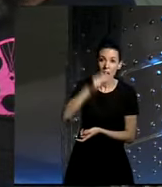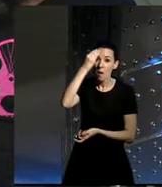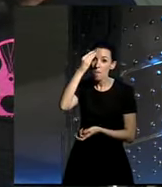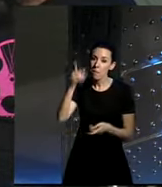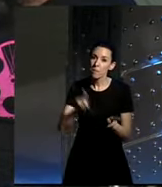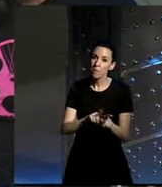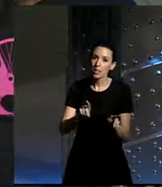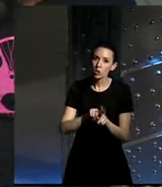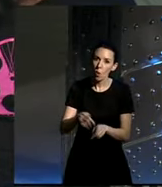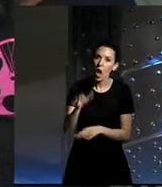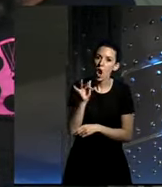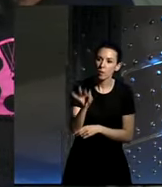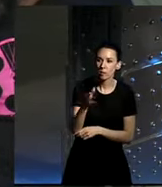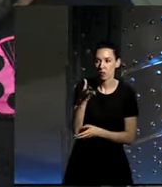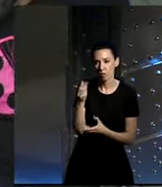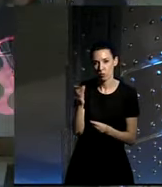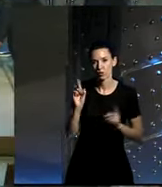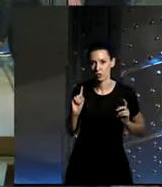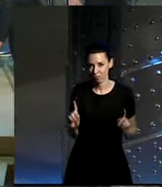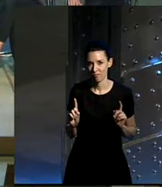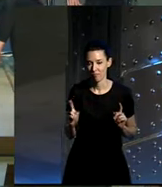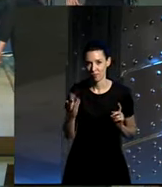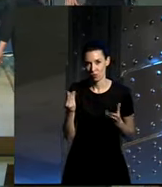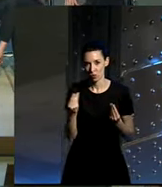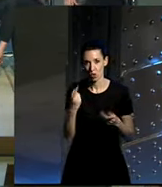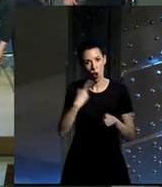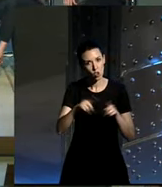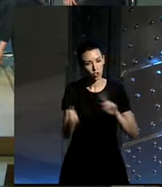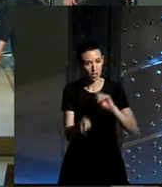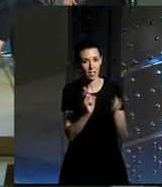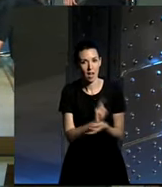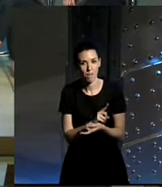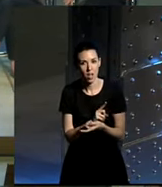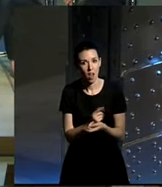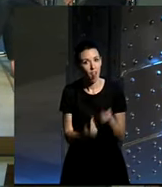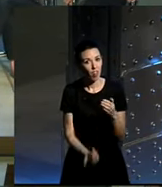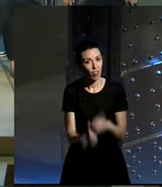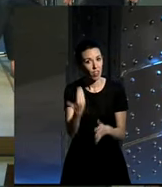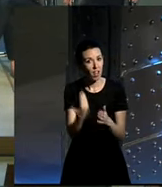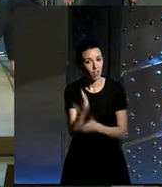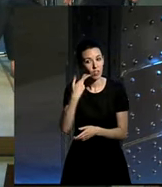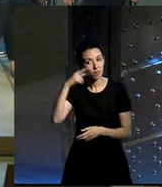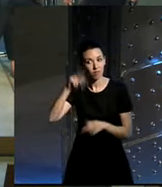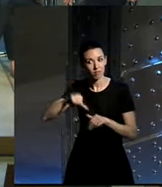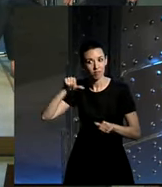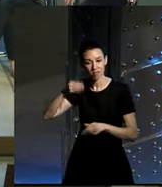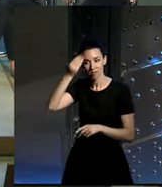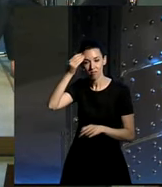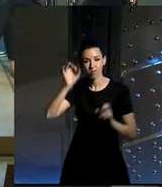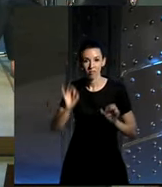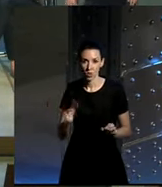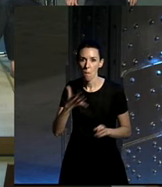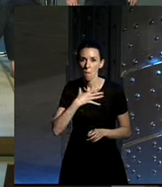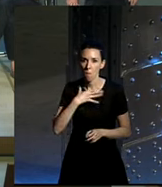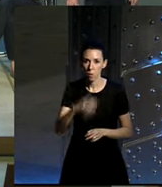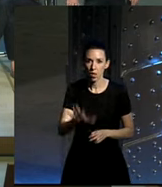muy optimistas si yo creo que sois muy optimistas a la hora de decir que las cosas se cambian el día a día yo por mi experiencia en Sevilla creo que es posible